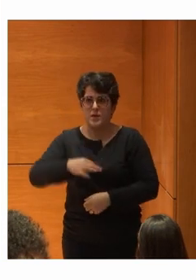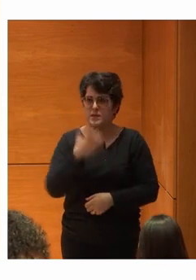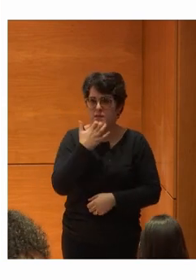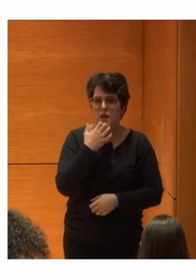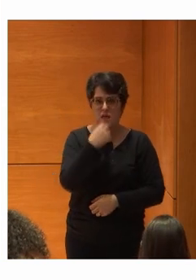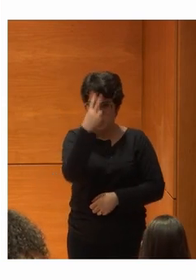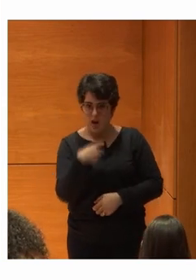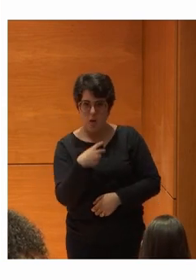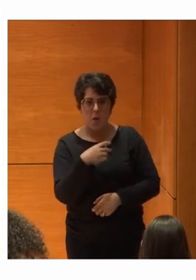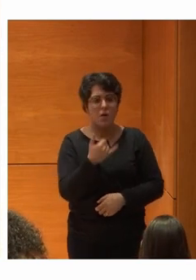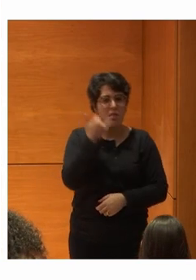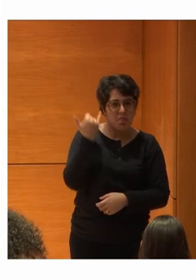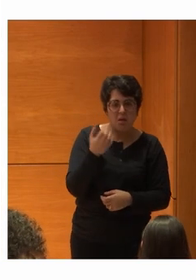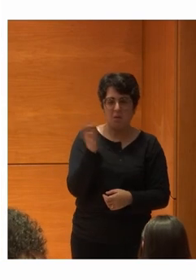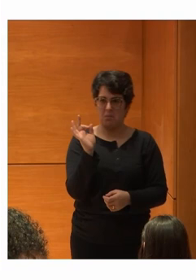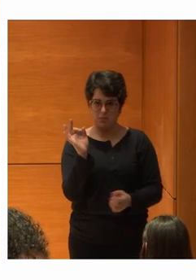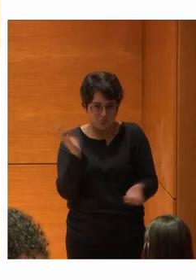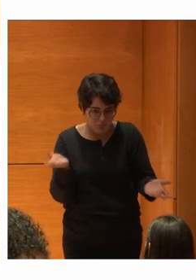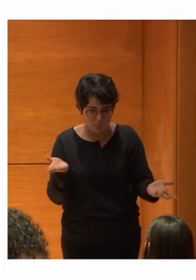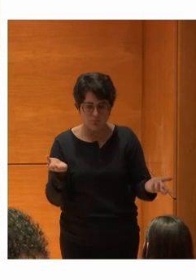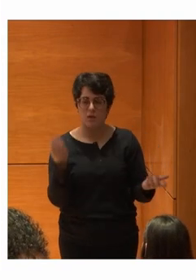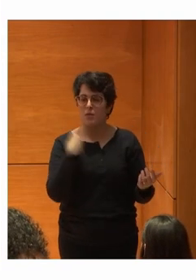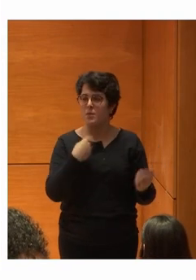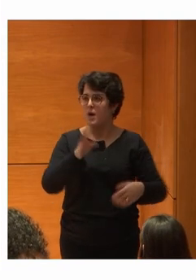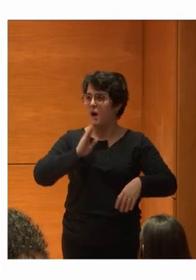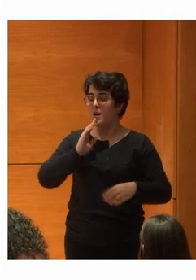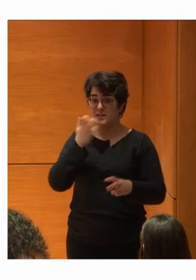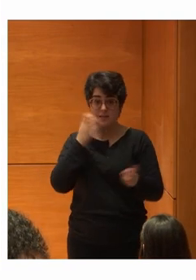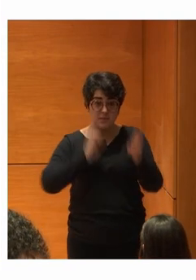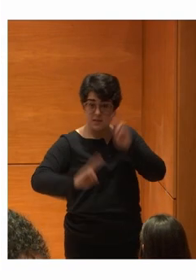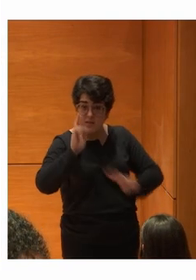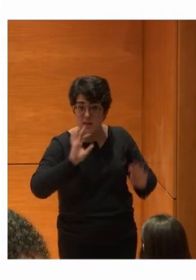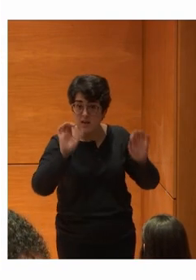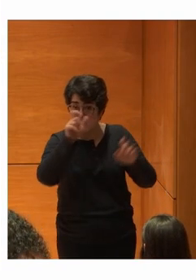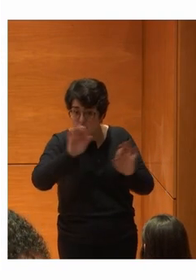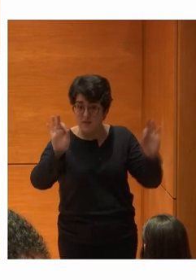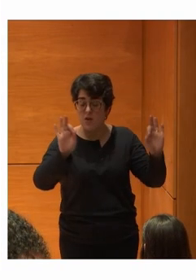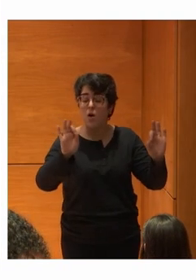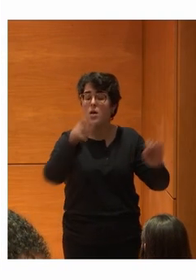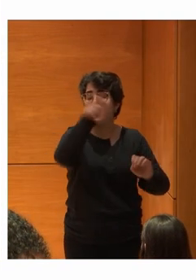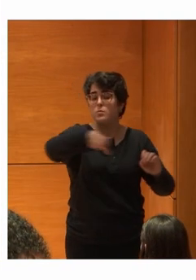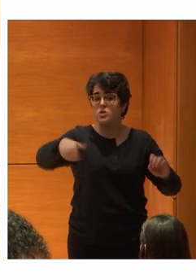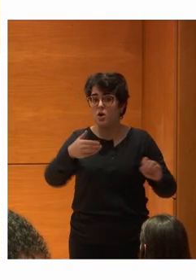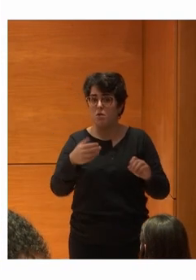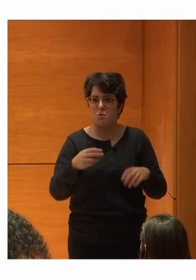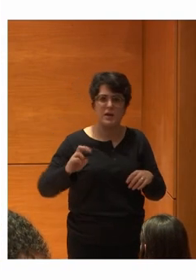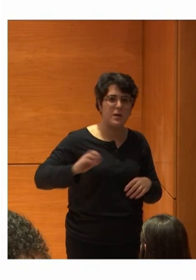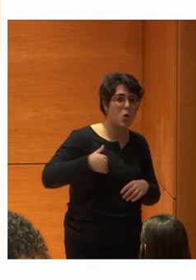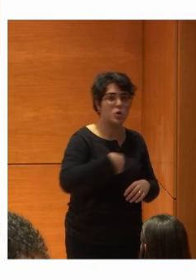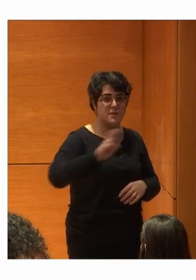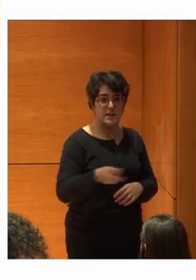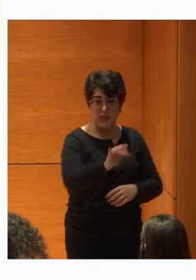ceguera total Como decíamos Cuando hay visibilidad De que hay personas Con una diversidad